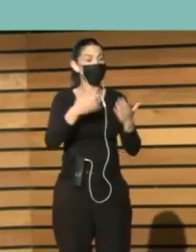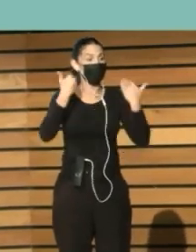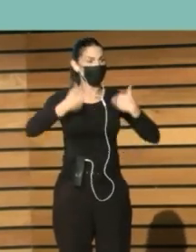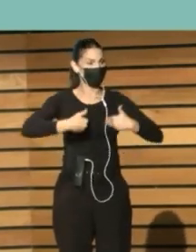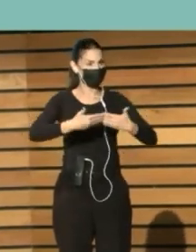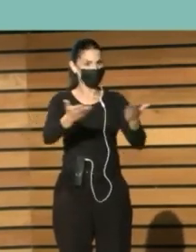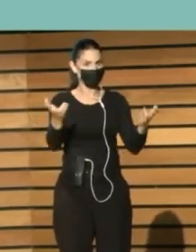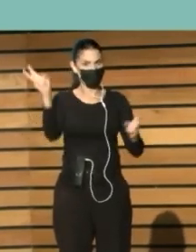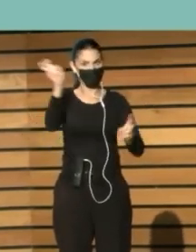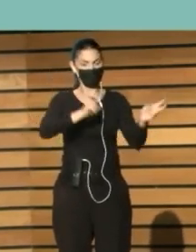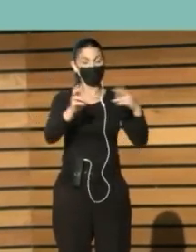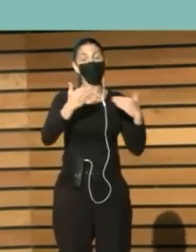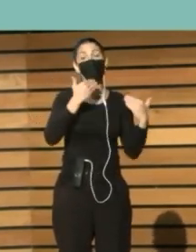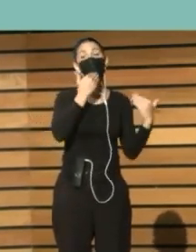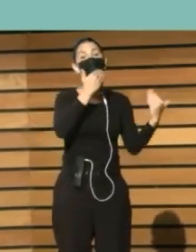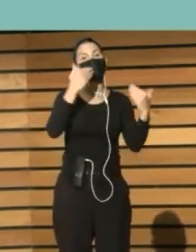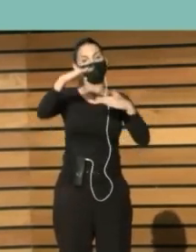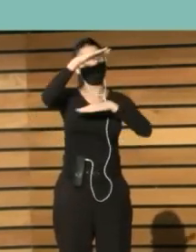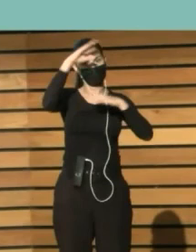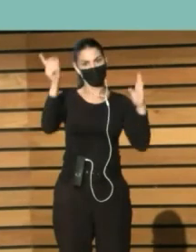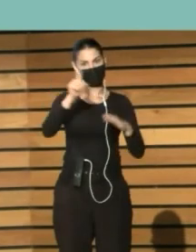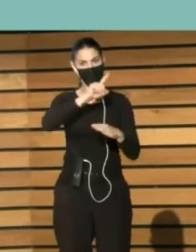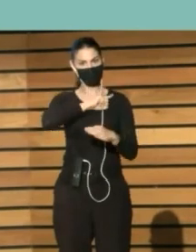Quiero agradecerle Su atención